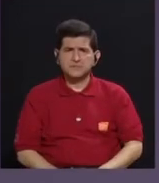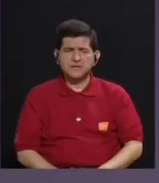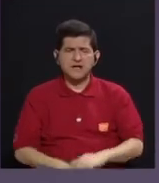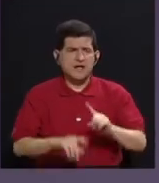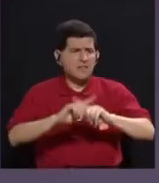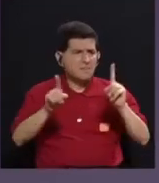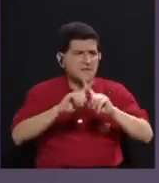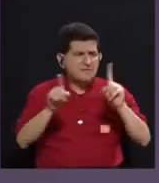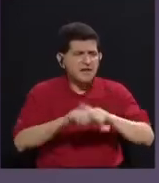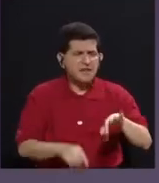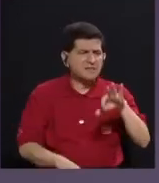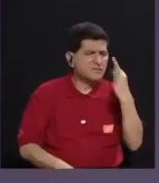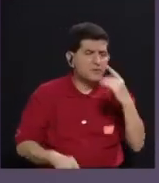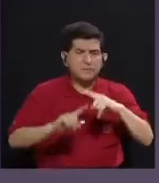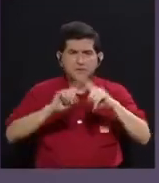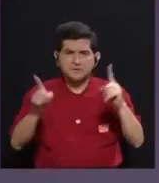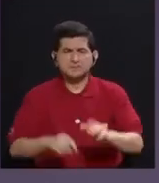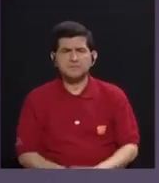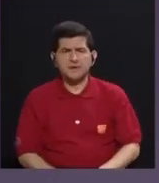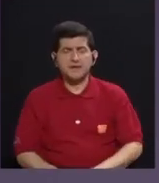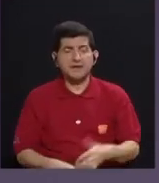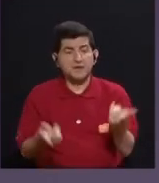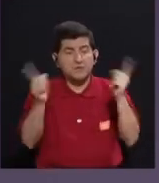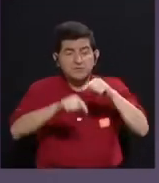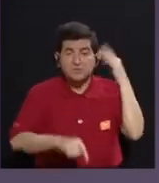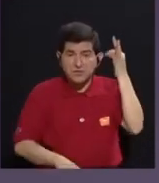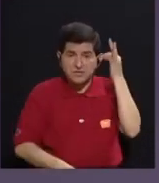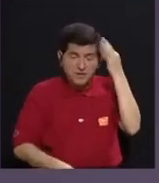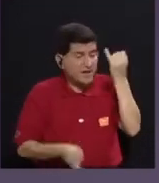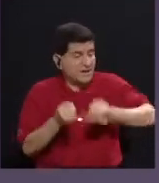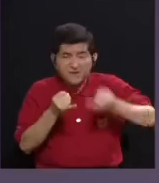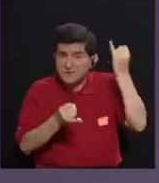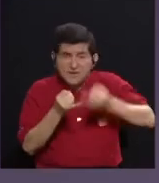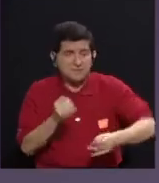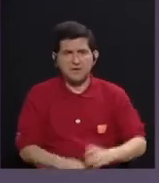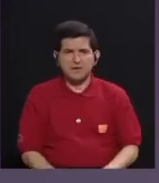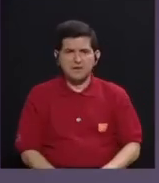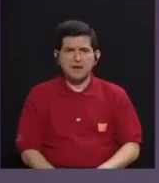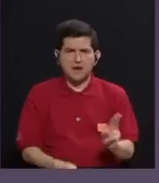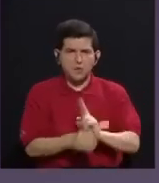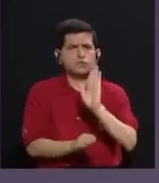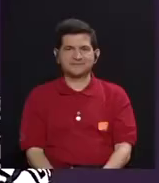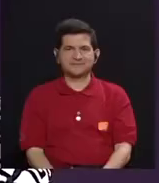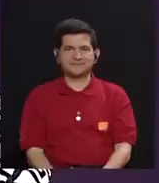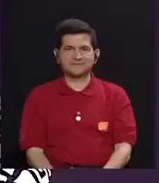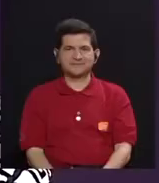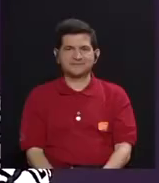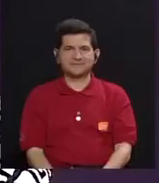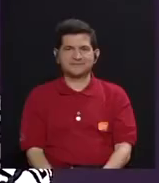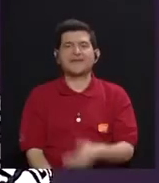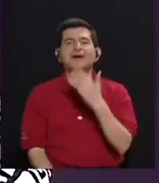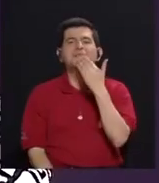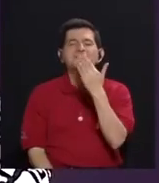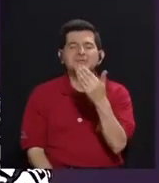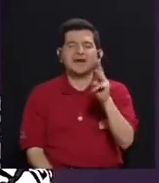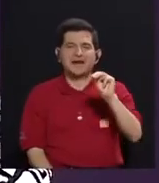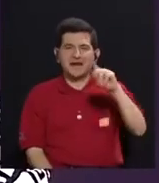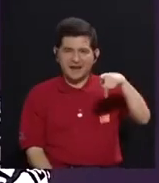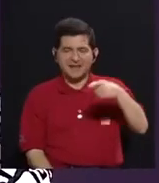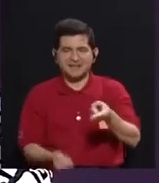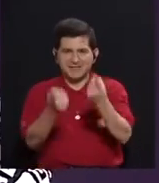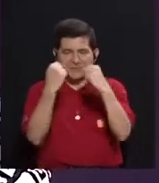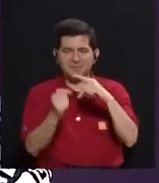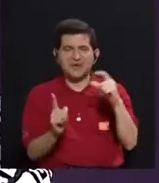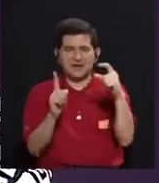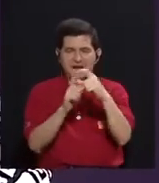de fuentes y es un devenir de la teoría que no acaba. Entonces, usen su propia voz. Muchas gracias, Marucia, por estar